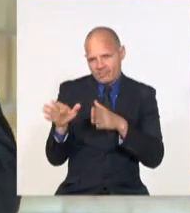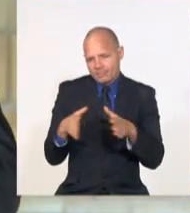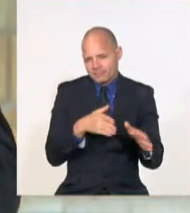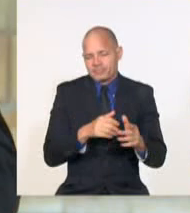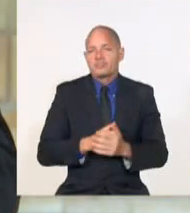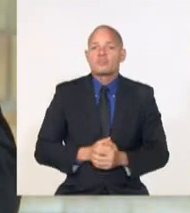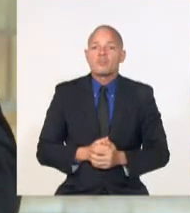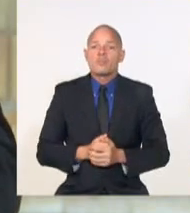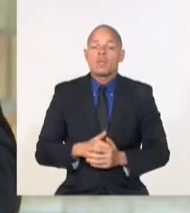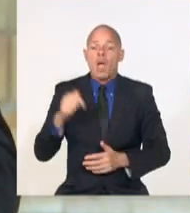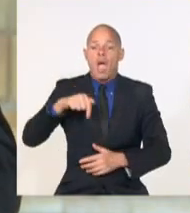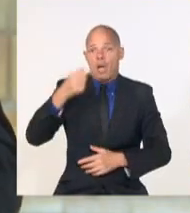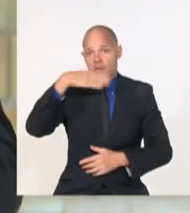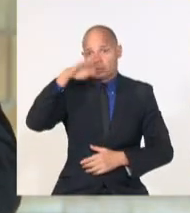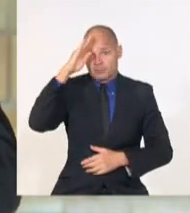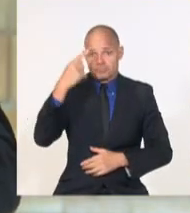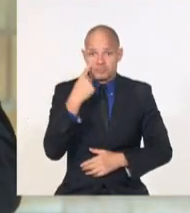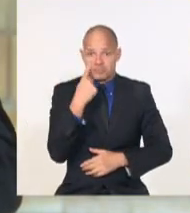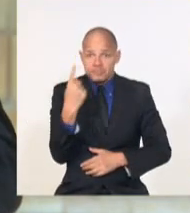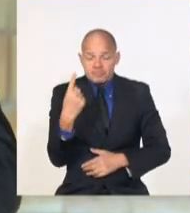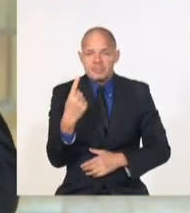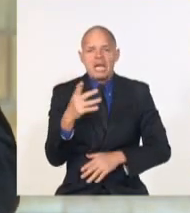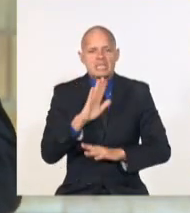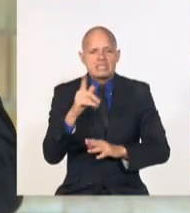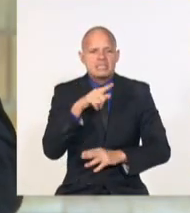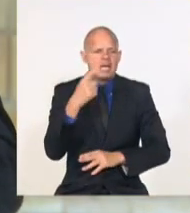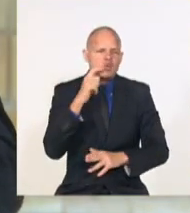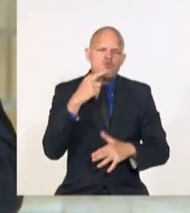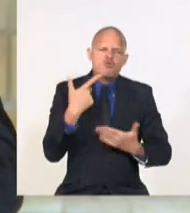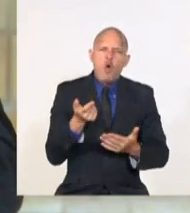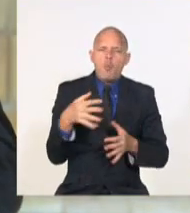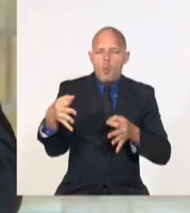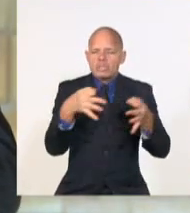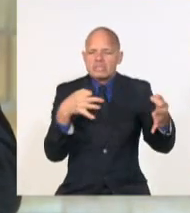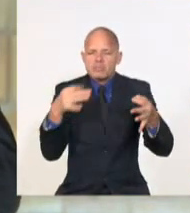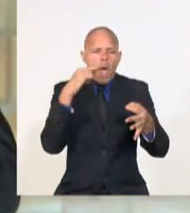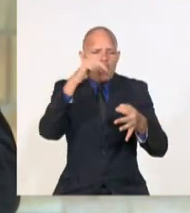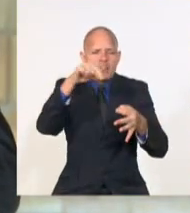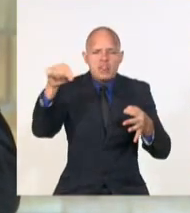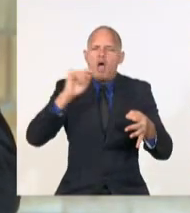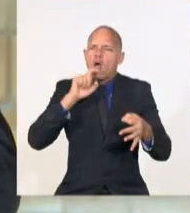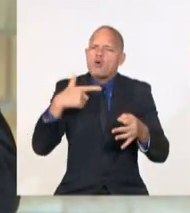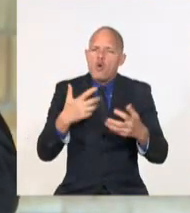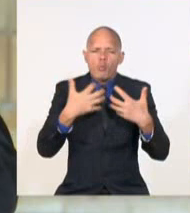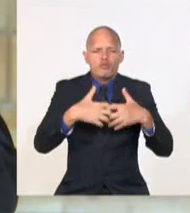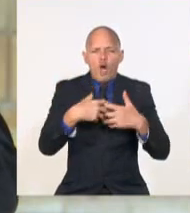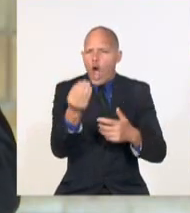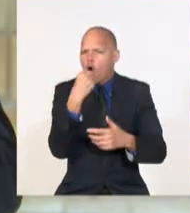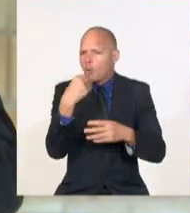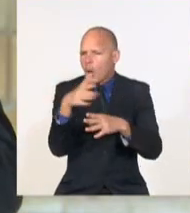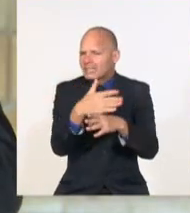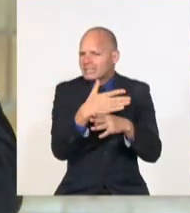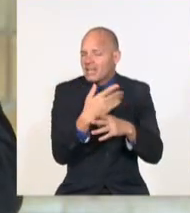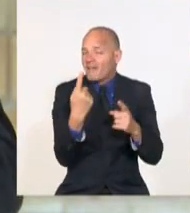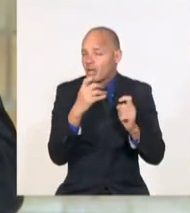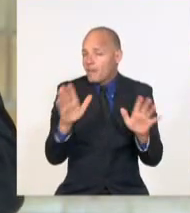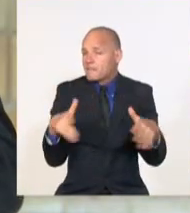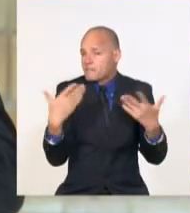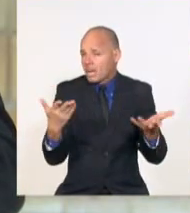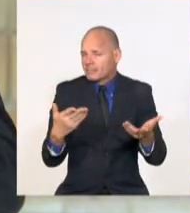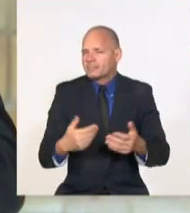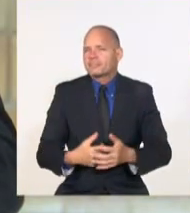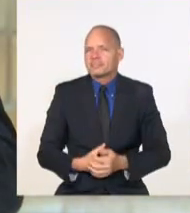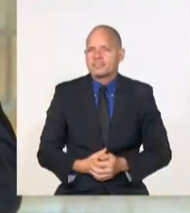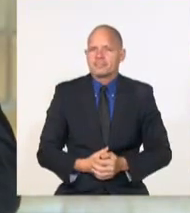organización de los sistemas alimentarios locales como solución para alcanzar los niveles productivos necesarios. Adán Morel,